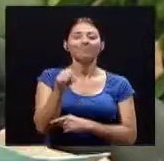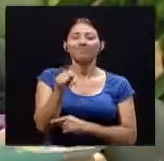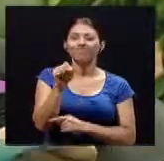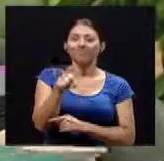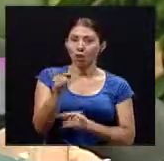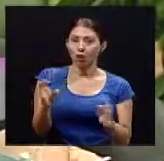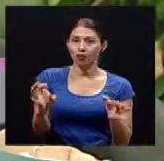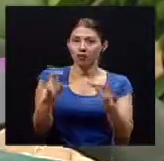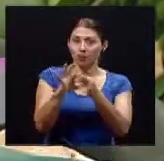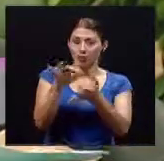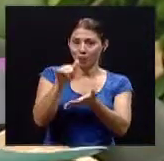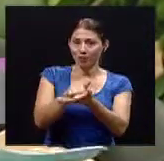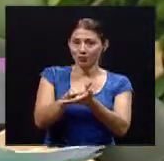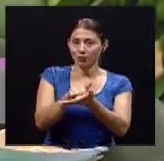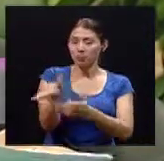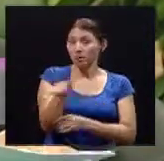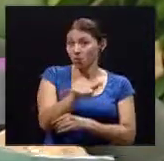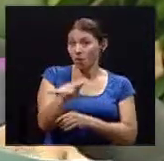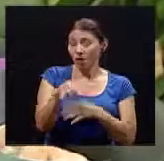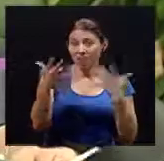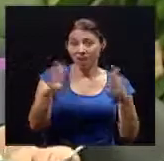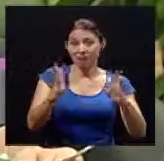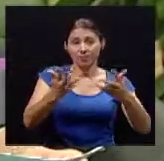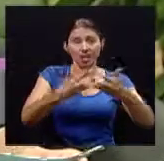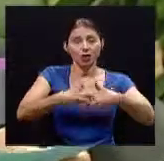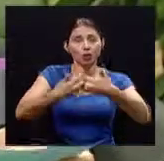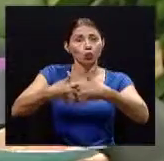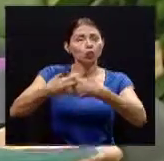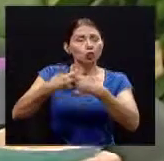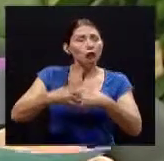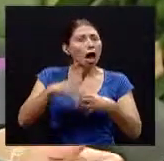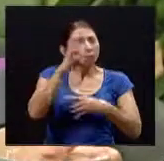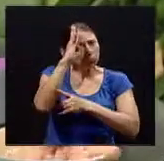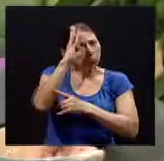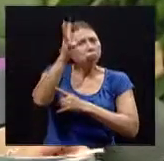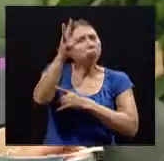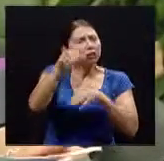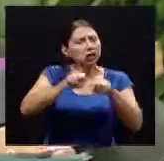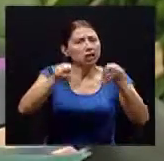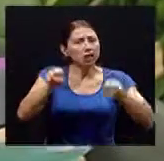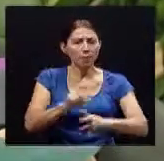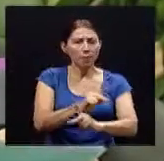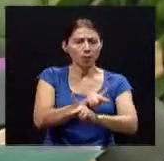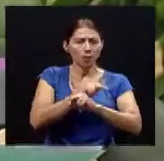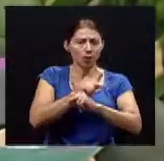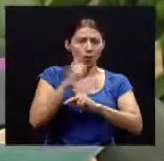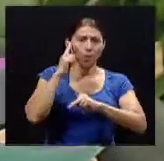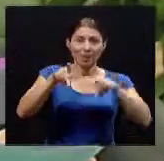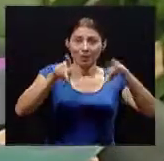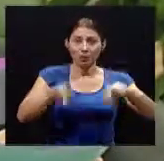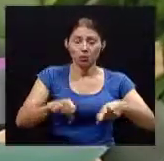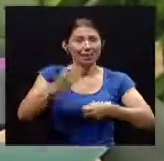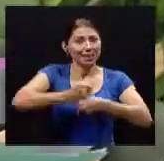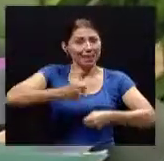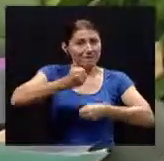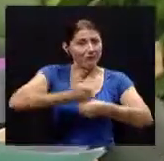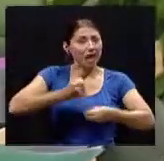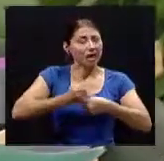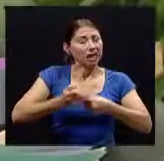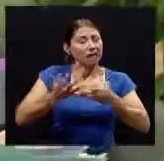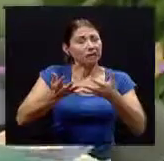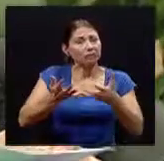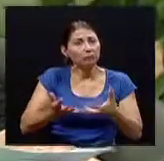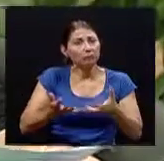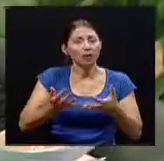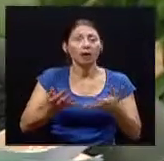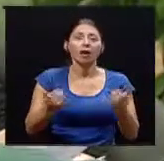igual la industria ha creado sistemas de protección para los obreros de fábricas y otras actividades a medida que pasa